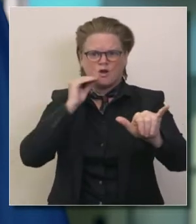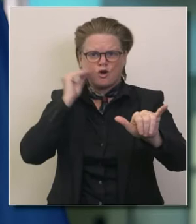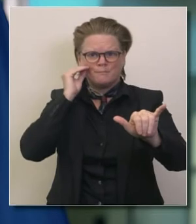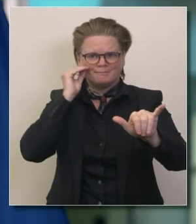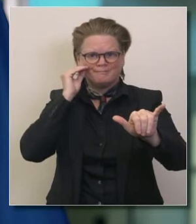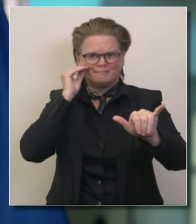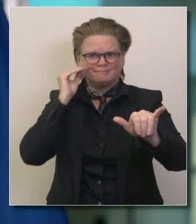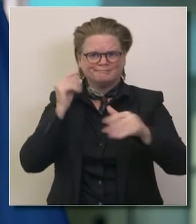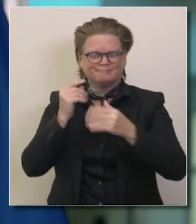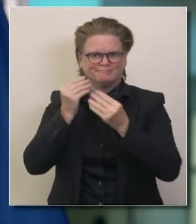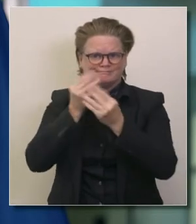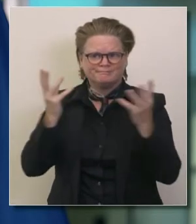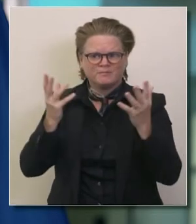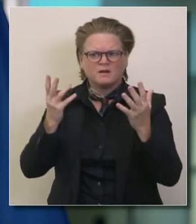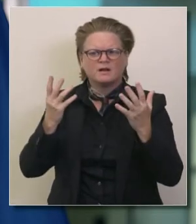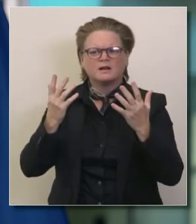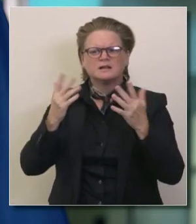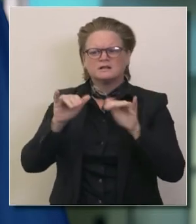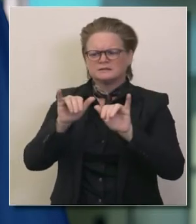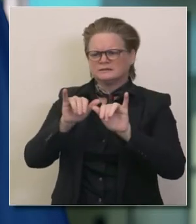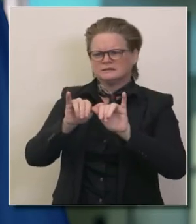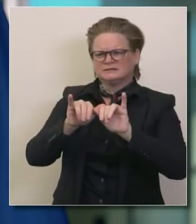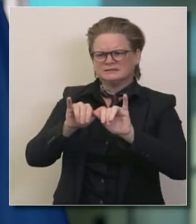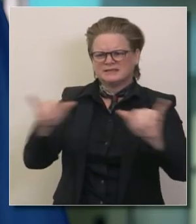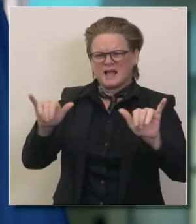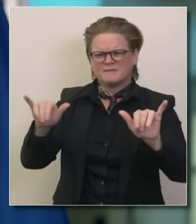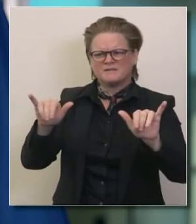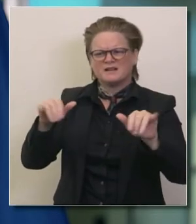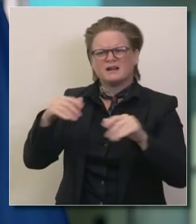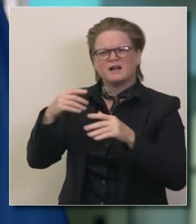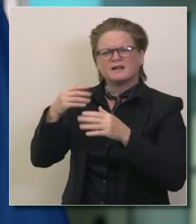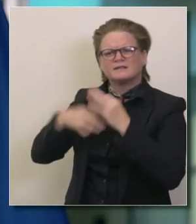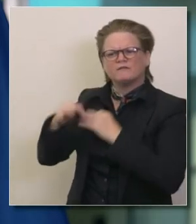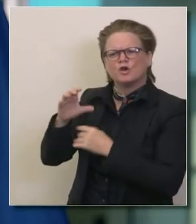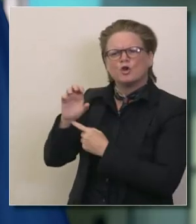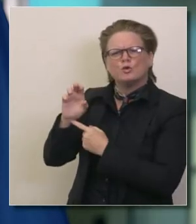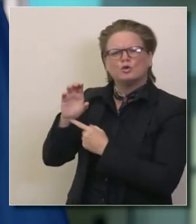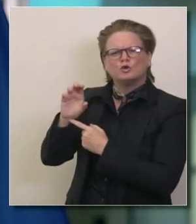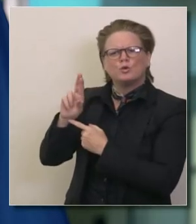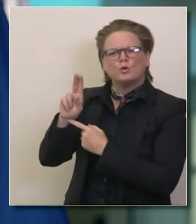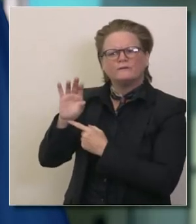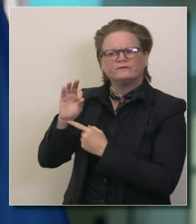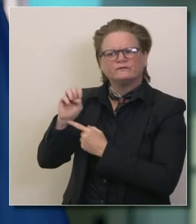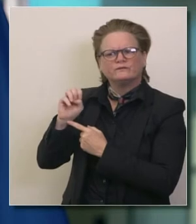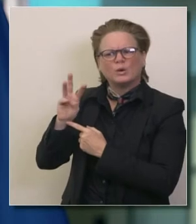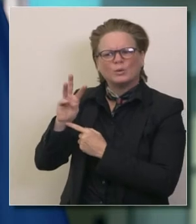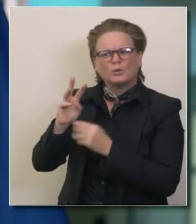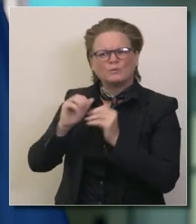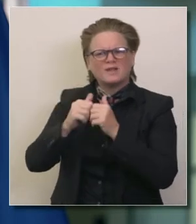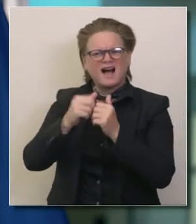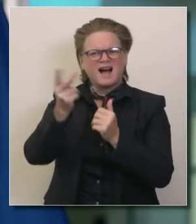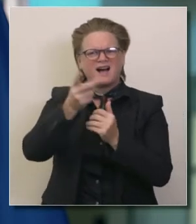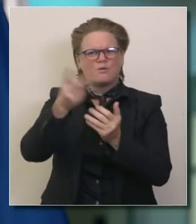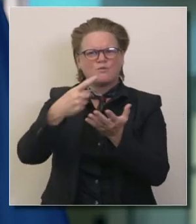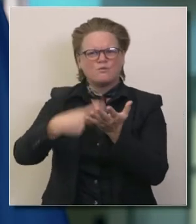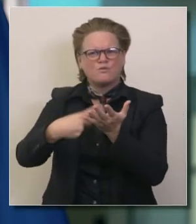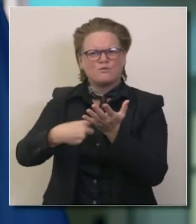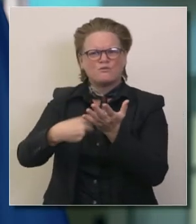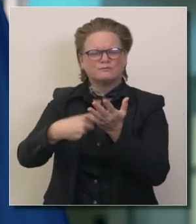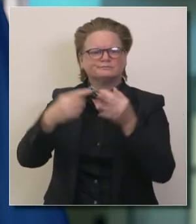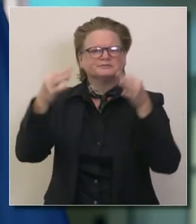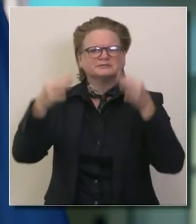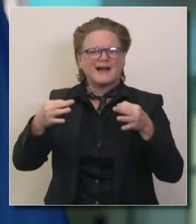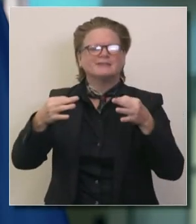casa exactamente se habló de hacer esto durante el día de acción de gracias en vez de un cubre fuego puede usted decirnos